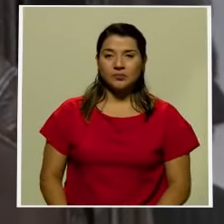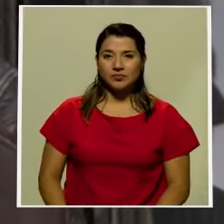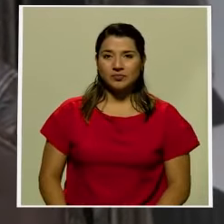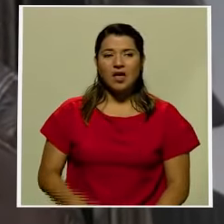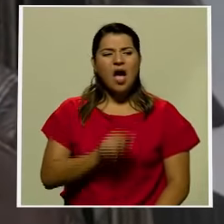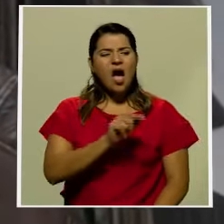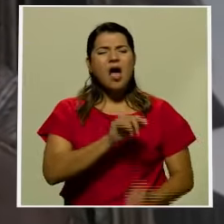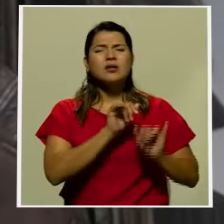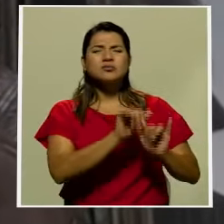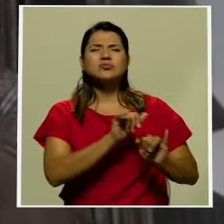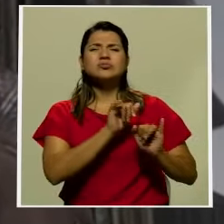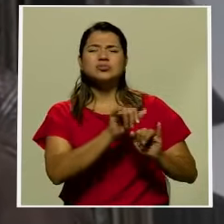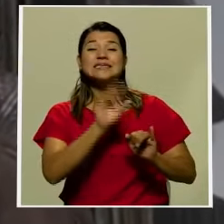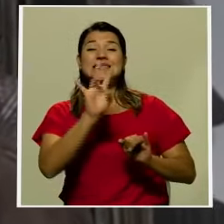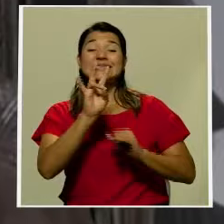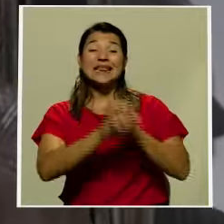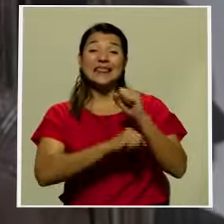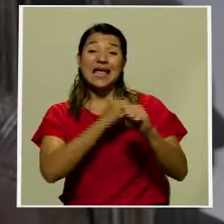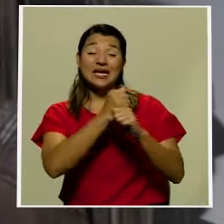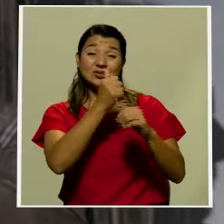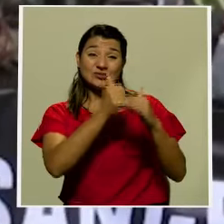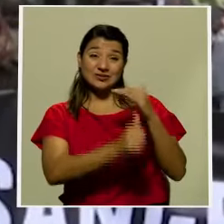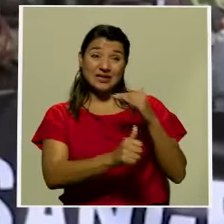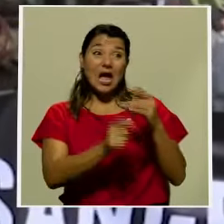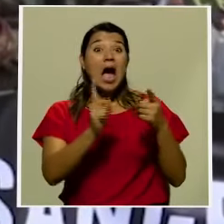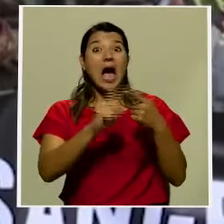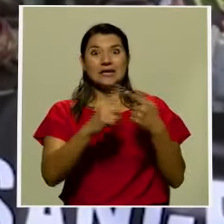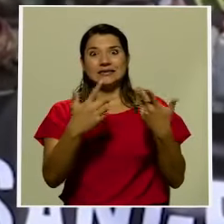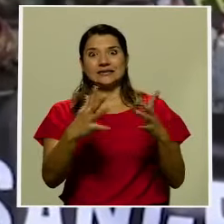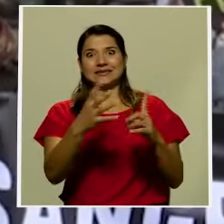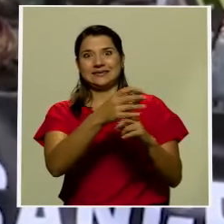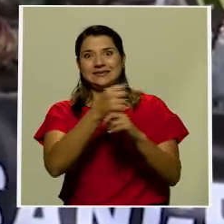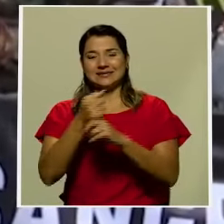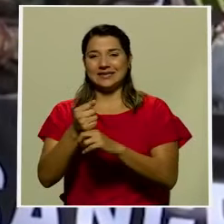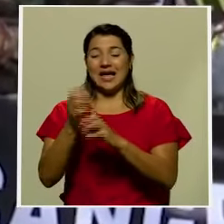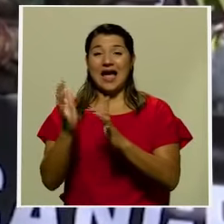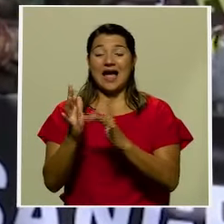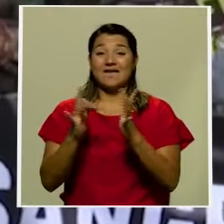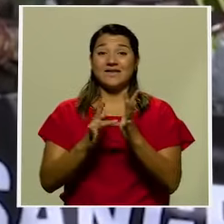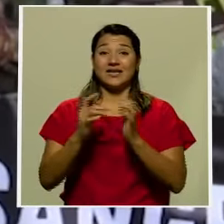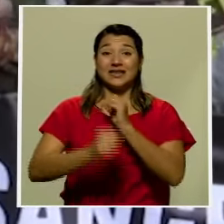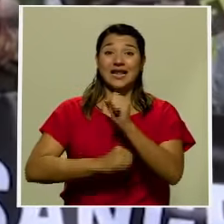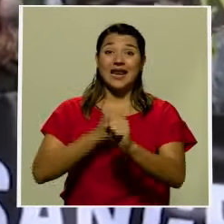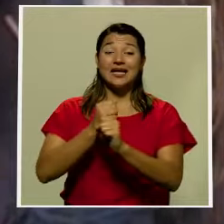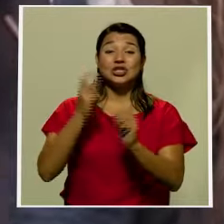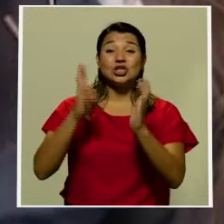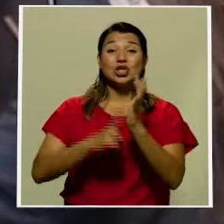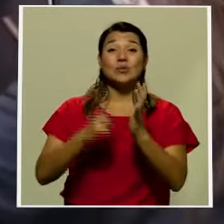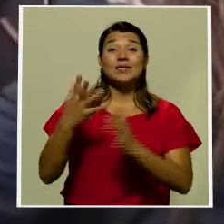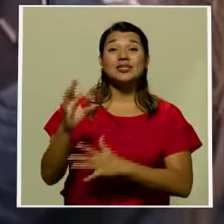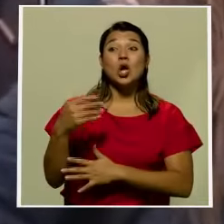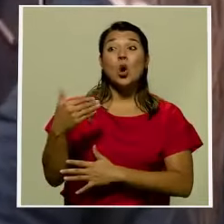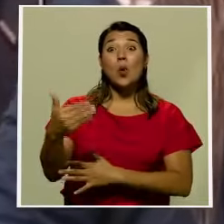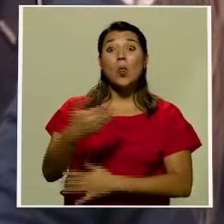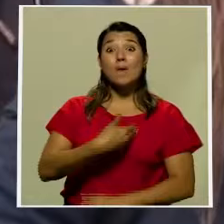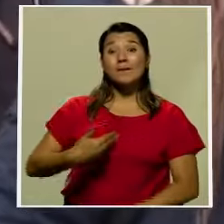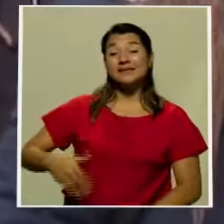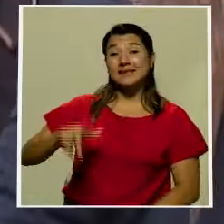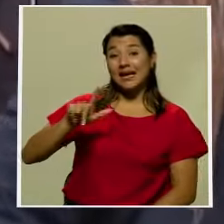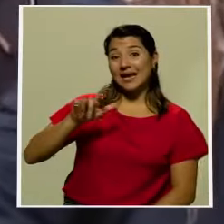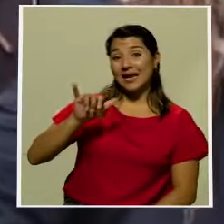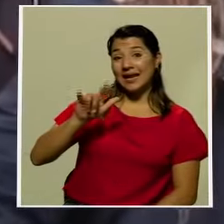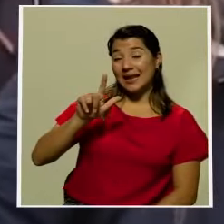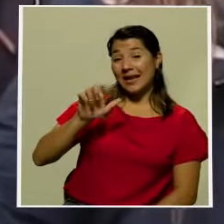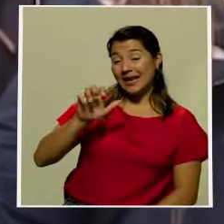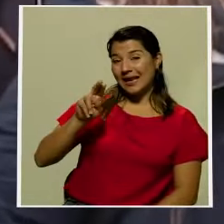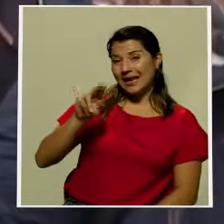vivió refugiado durante siete años, hasta su detención en abril de 2019, cuando el presidente Lenín Moreno le retiró el apoyo que le